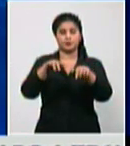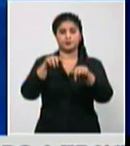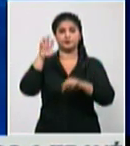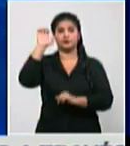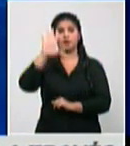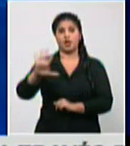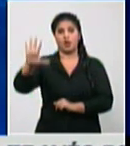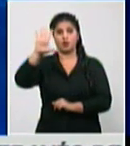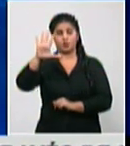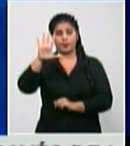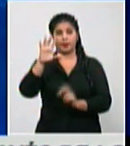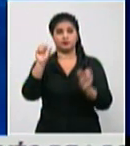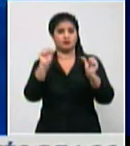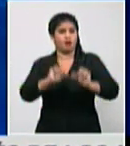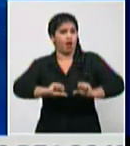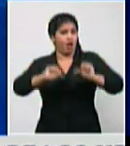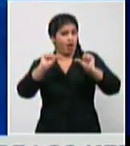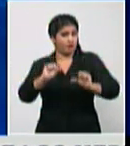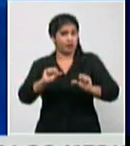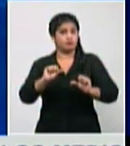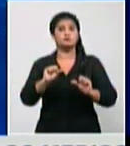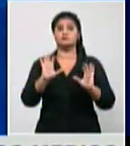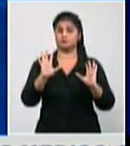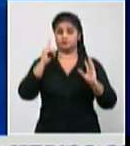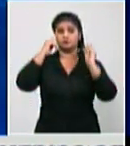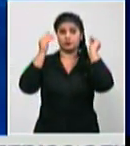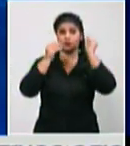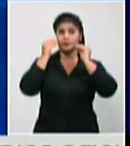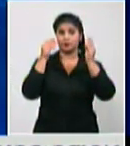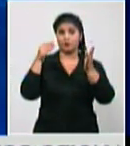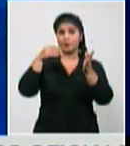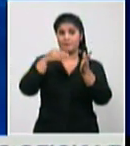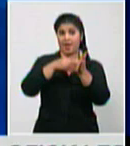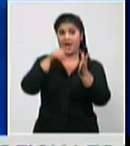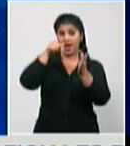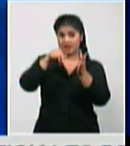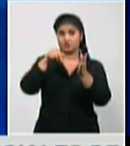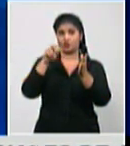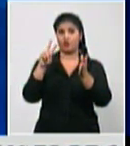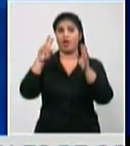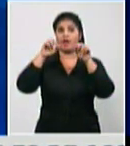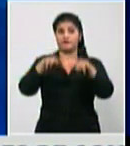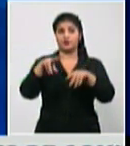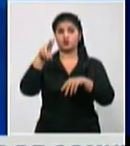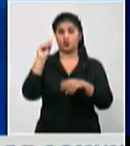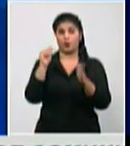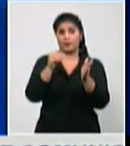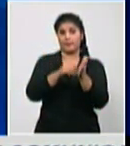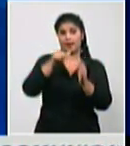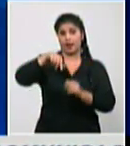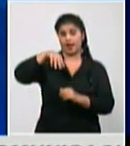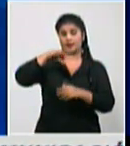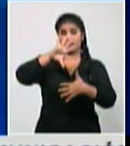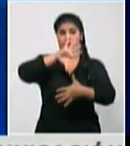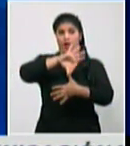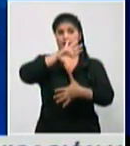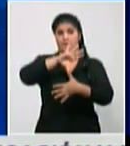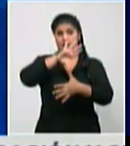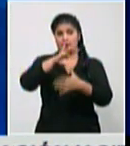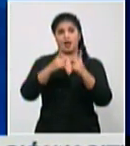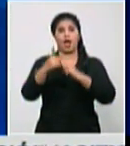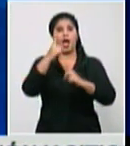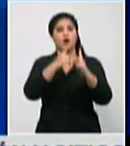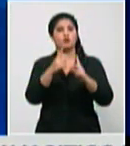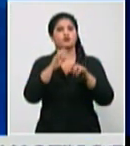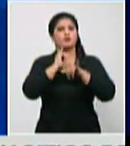supone que llega a las Américas creo que en horas de la mañana algunos medios están reportando que ya se confirma en las Américas y